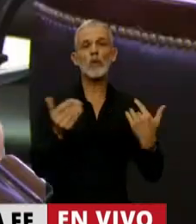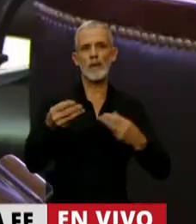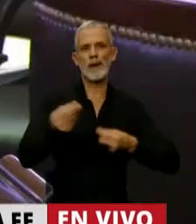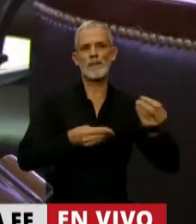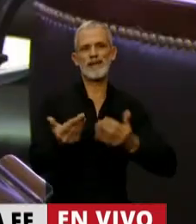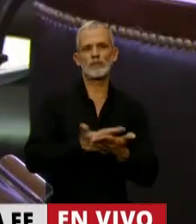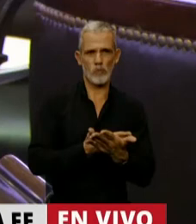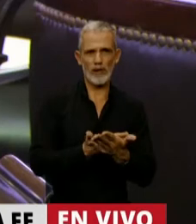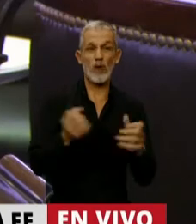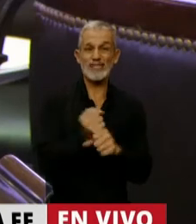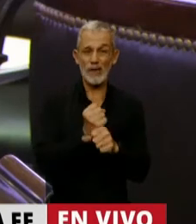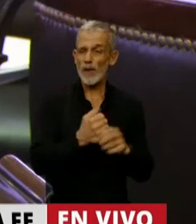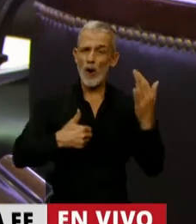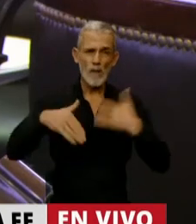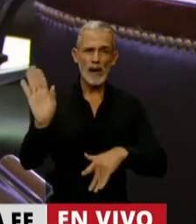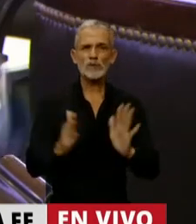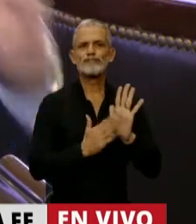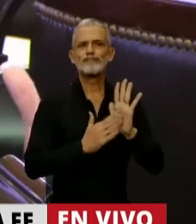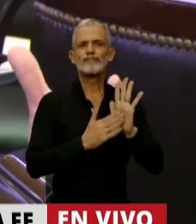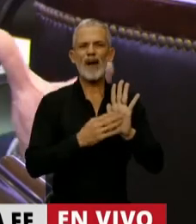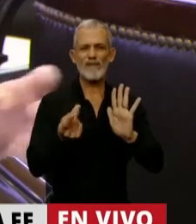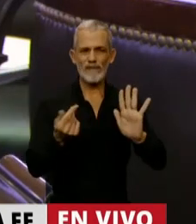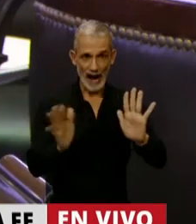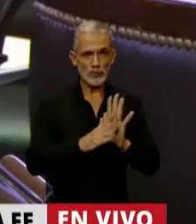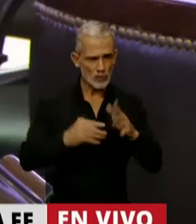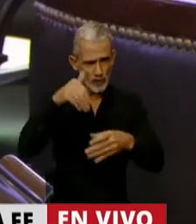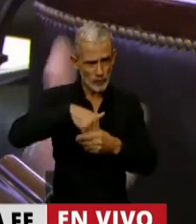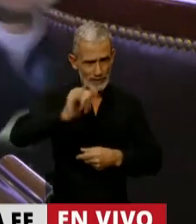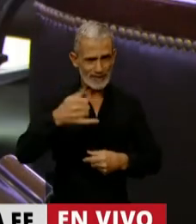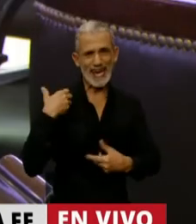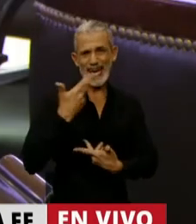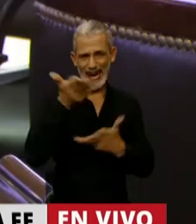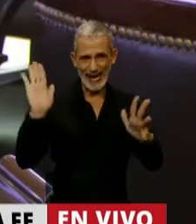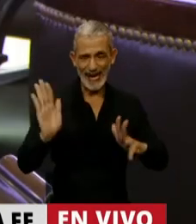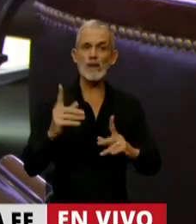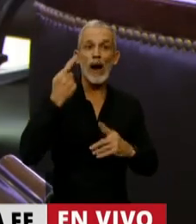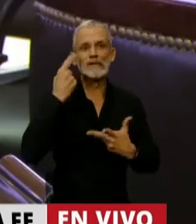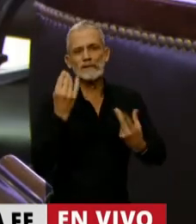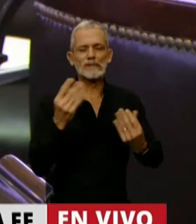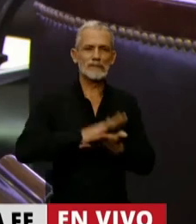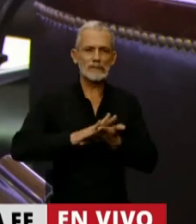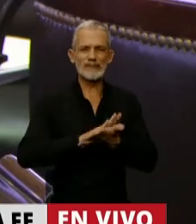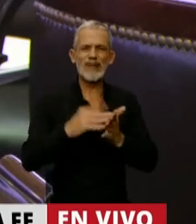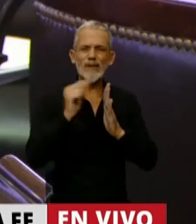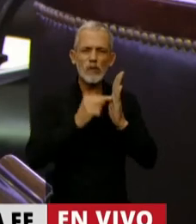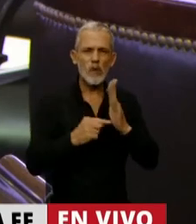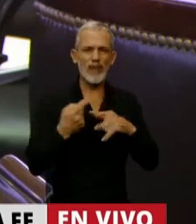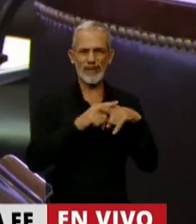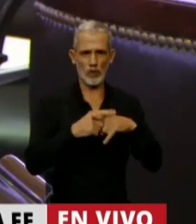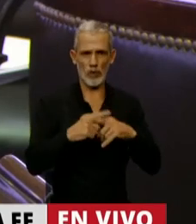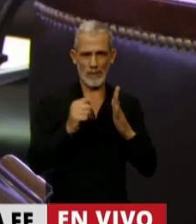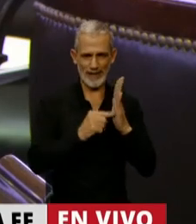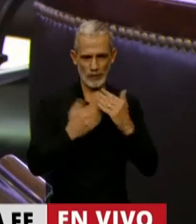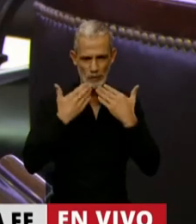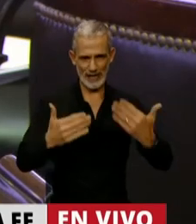el presupuesto sale con la mayor legitimidad posible, por eso voy a acompañar en general y por eso voy a tratar de discutirlo y mejorarlo en